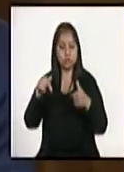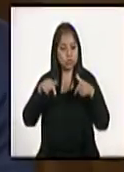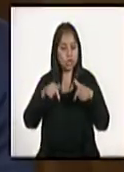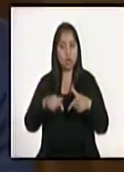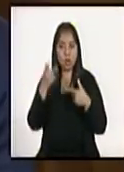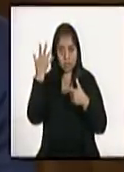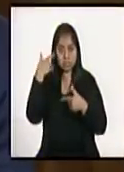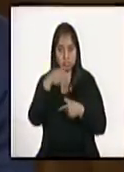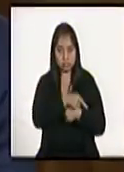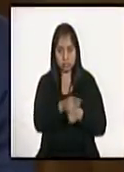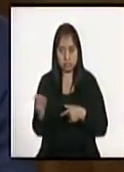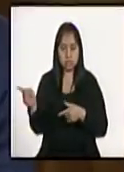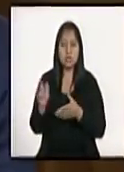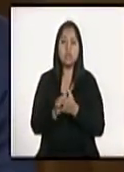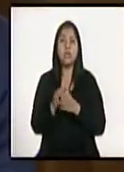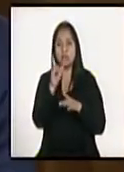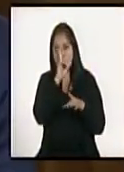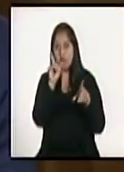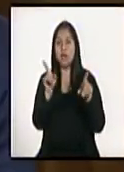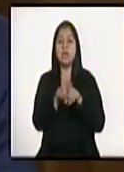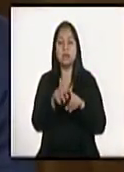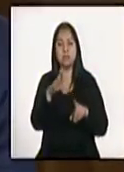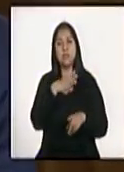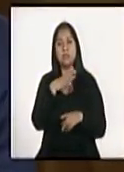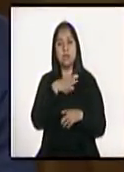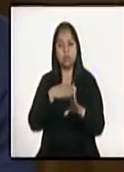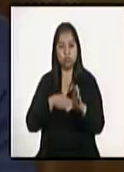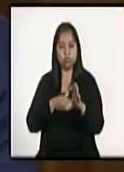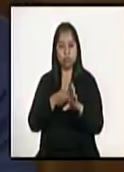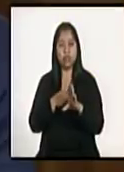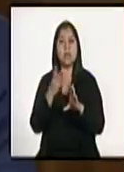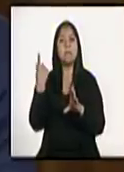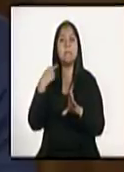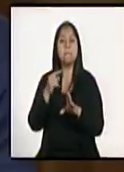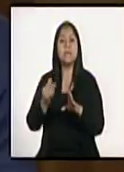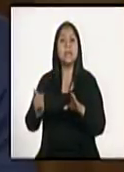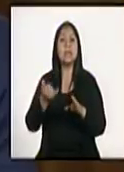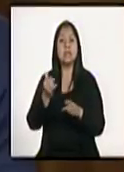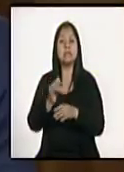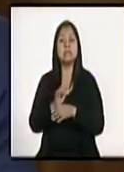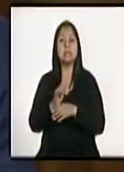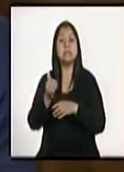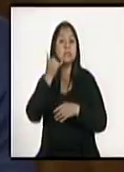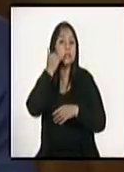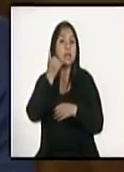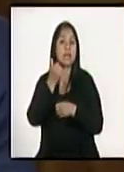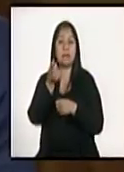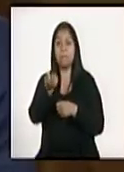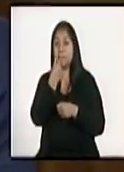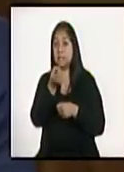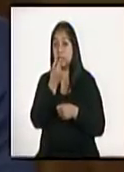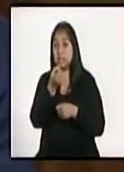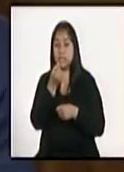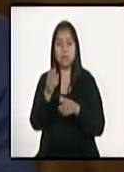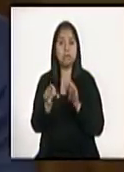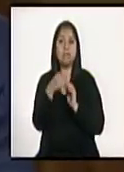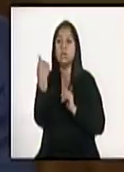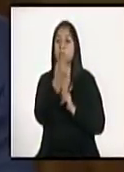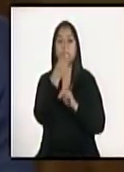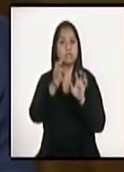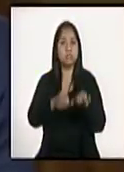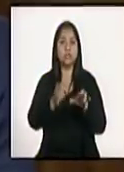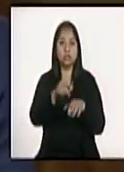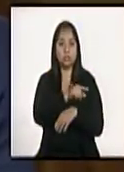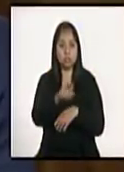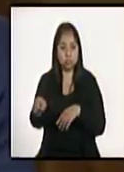estos días. También tenemos una línea de telemedicina para todos los cuentavientes del Banco CHN para que